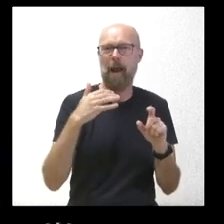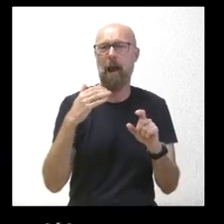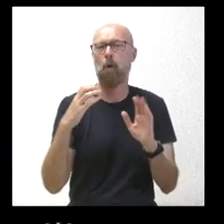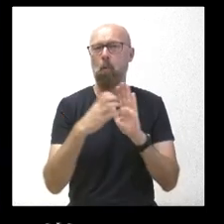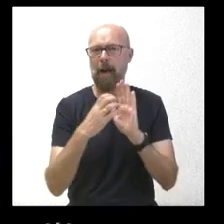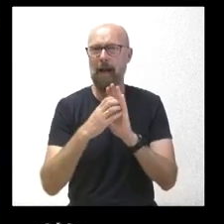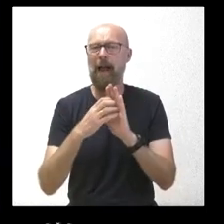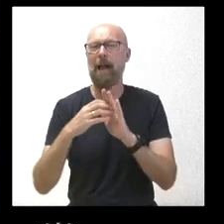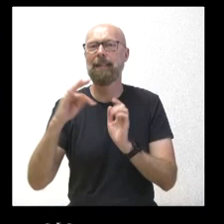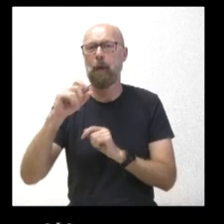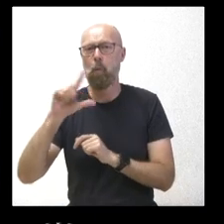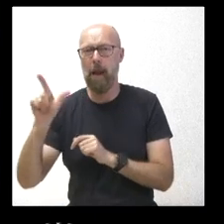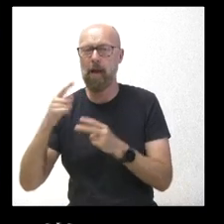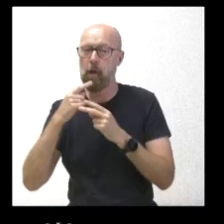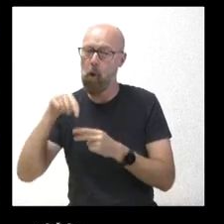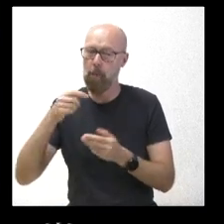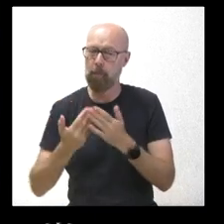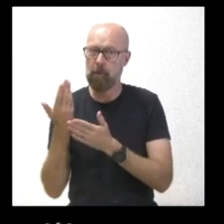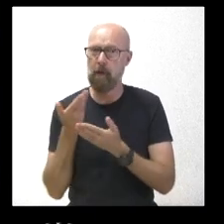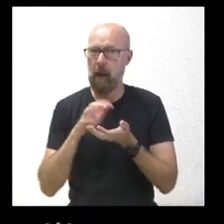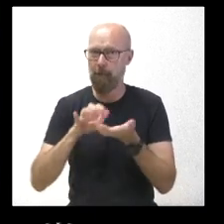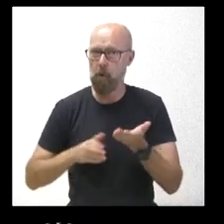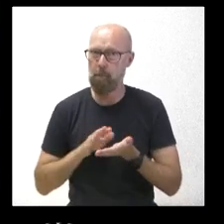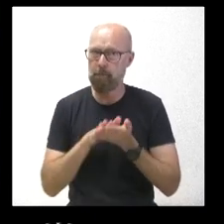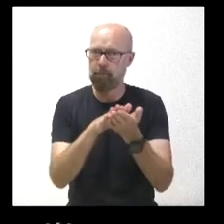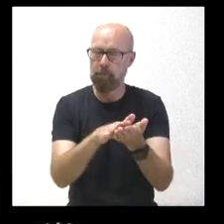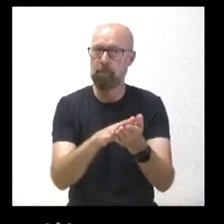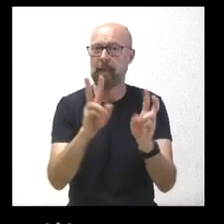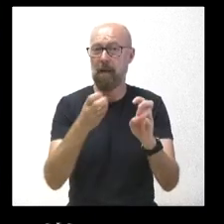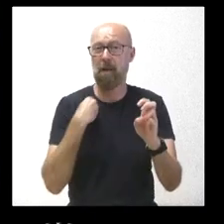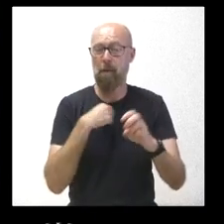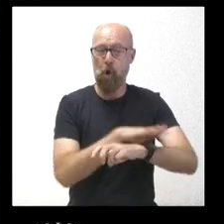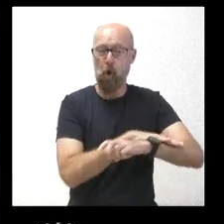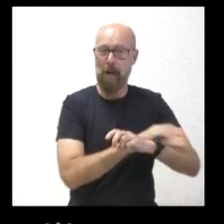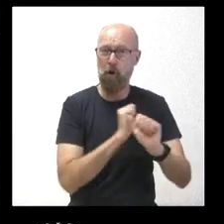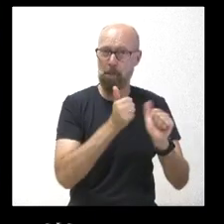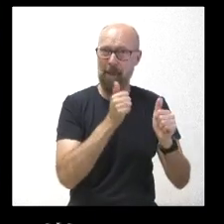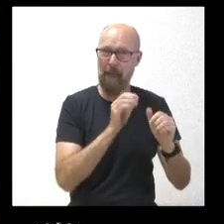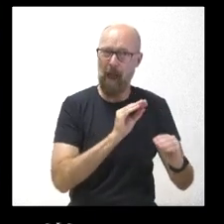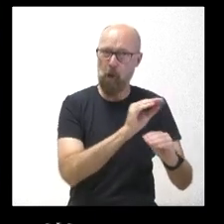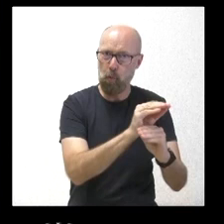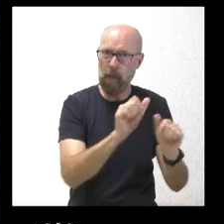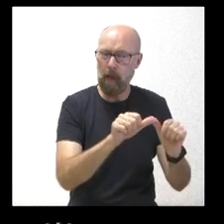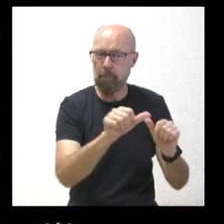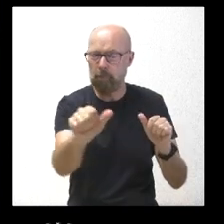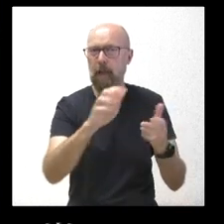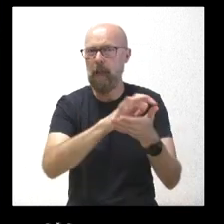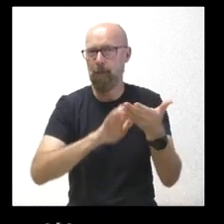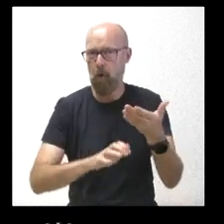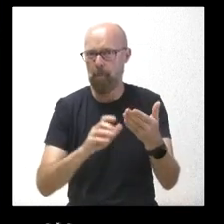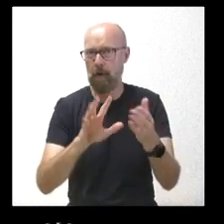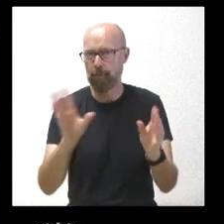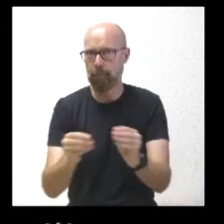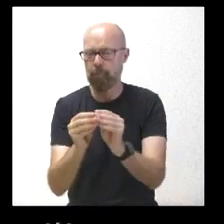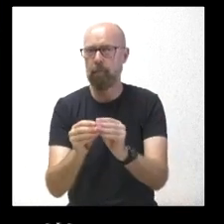seis primeros meses desde que se implantaron estas ayudas por parte del Gobierno. Y muchos piden que se lleven al